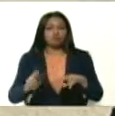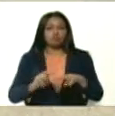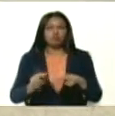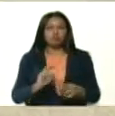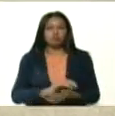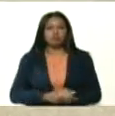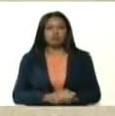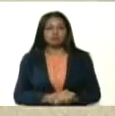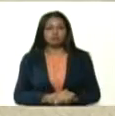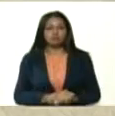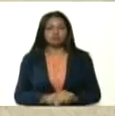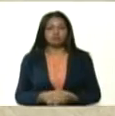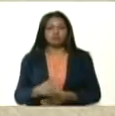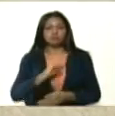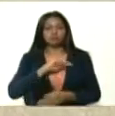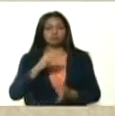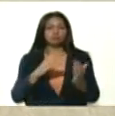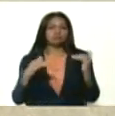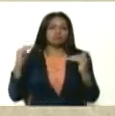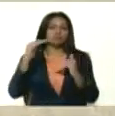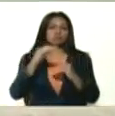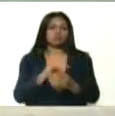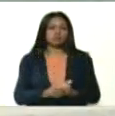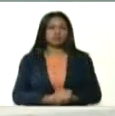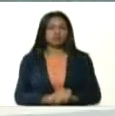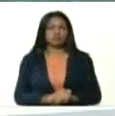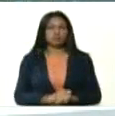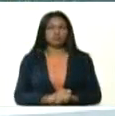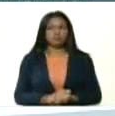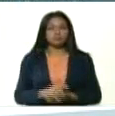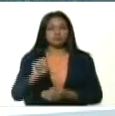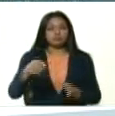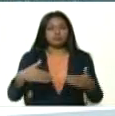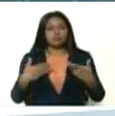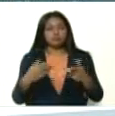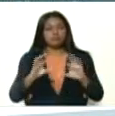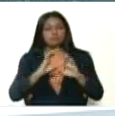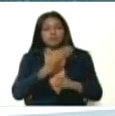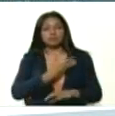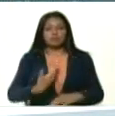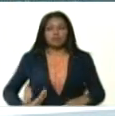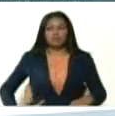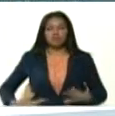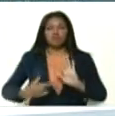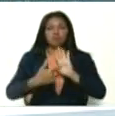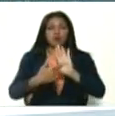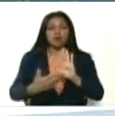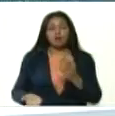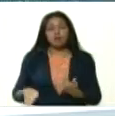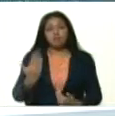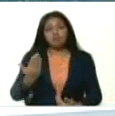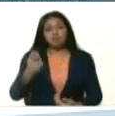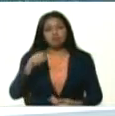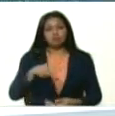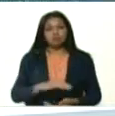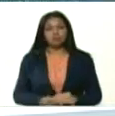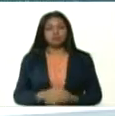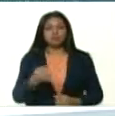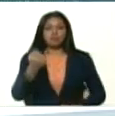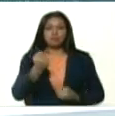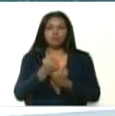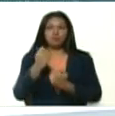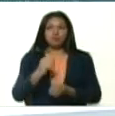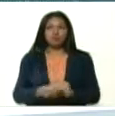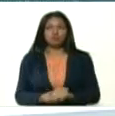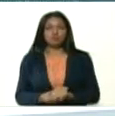de cuidar a nuestros adultos mayores, pero también se está dando, presidente, unas muestras importantes de solidaridad